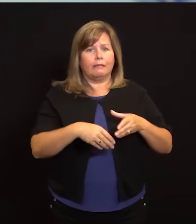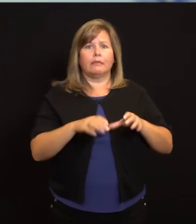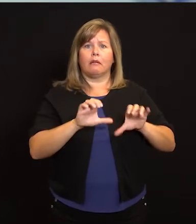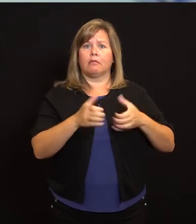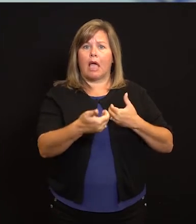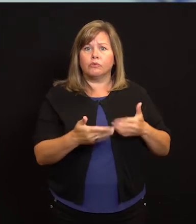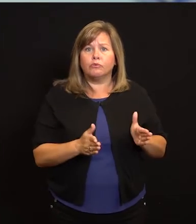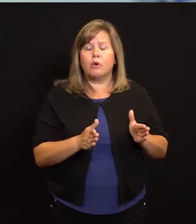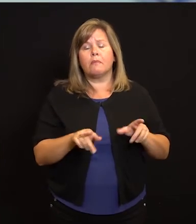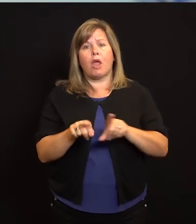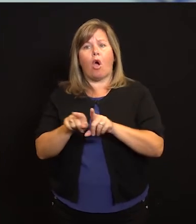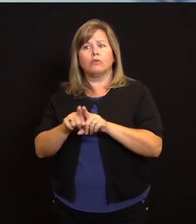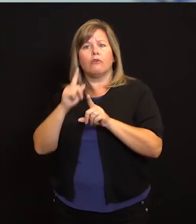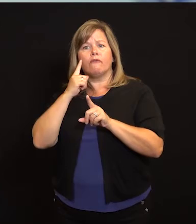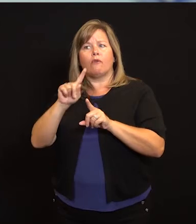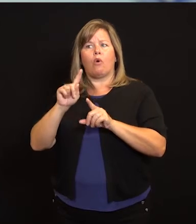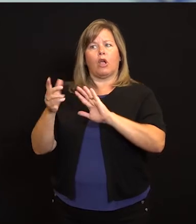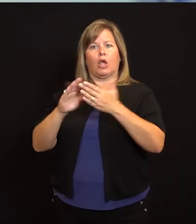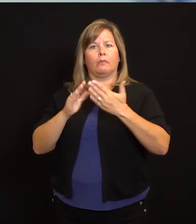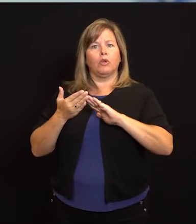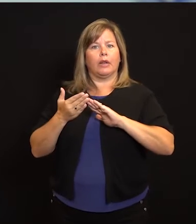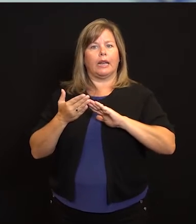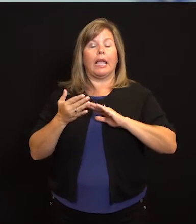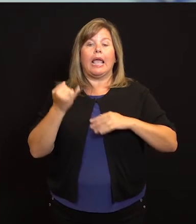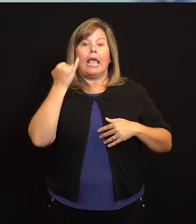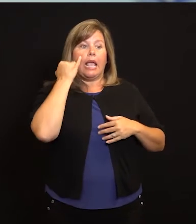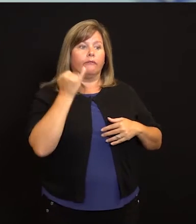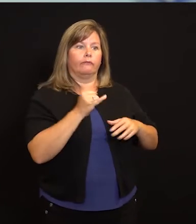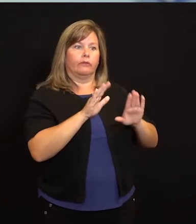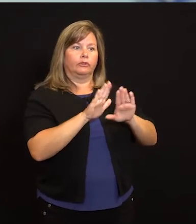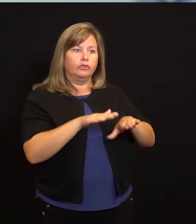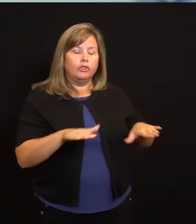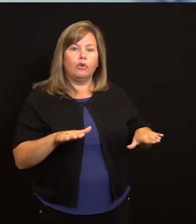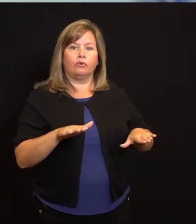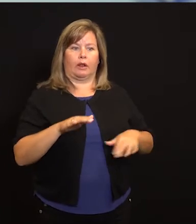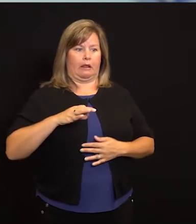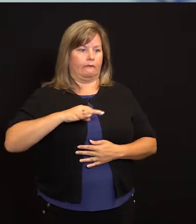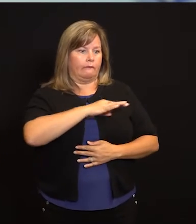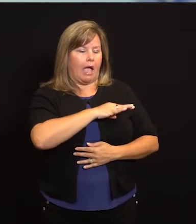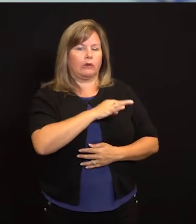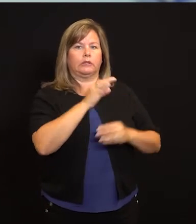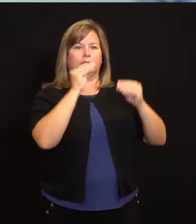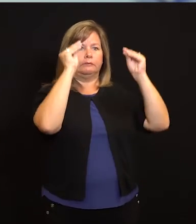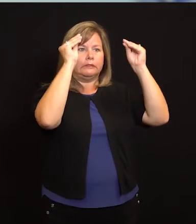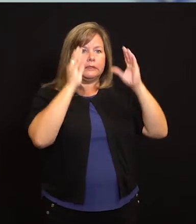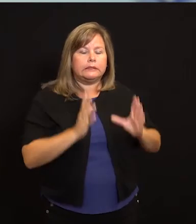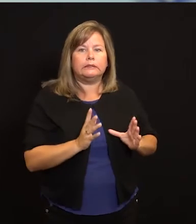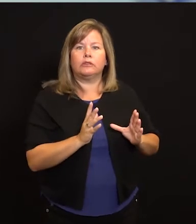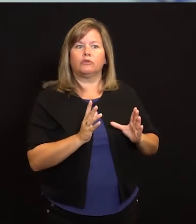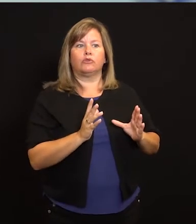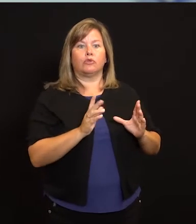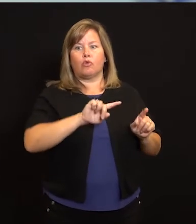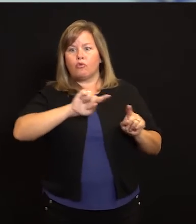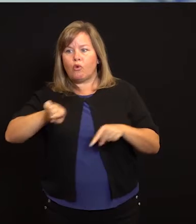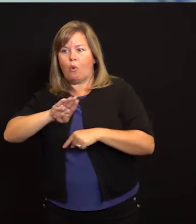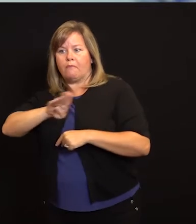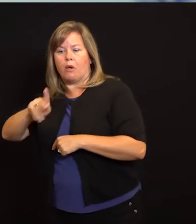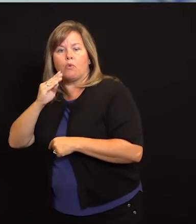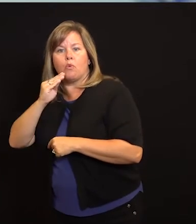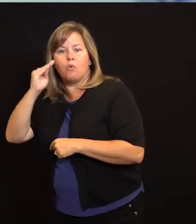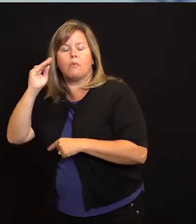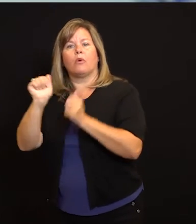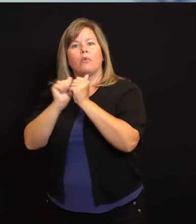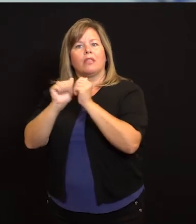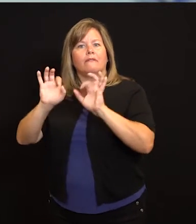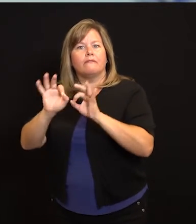en la comunidad y como nuestros estudiantes, nuestros hijos y nuestra facultad en las escuelas regresan a sus familias y regresan al